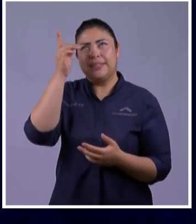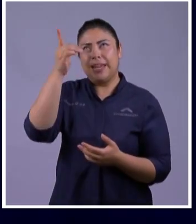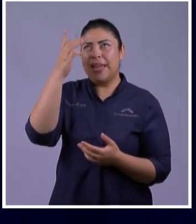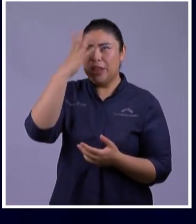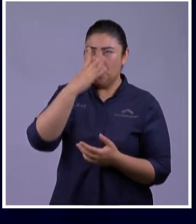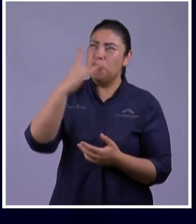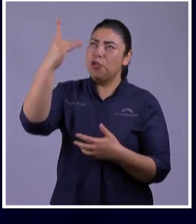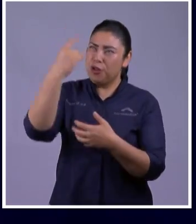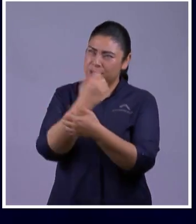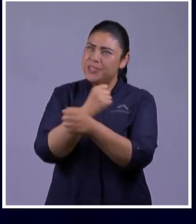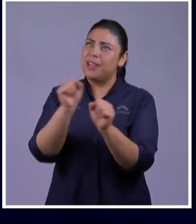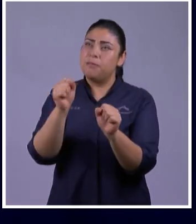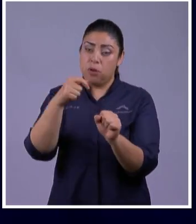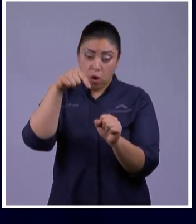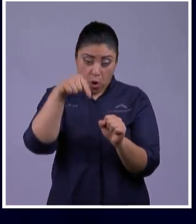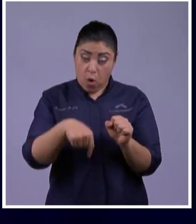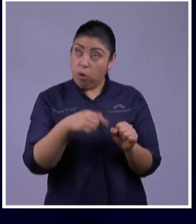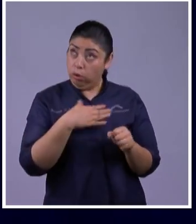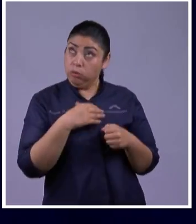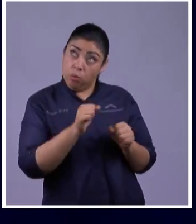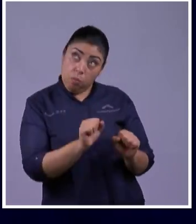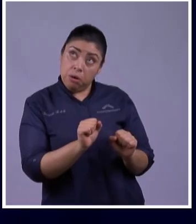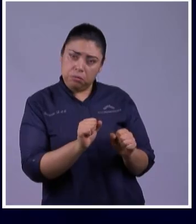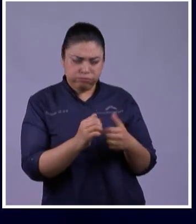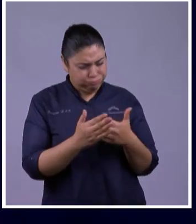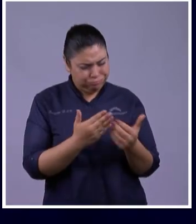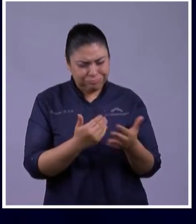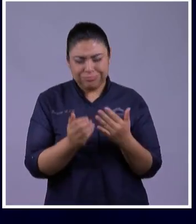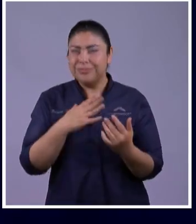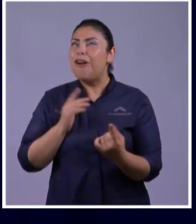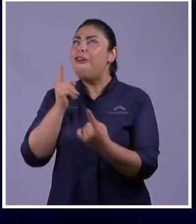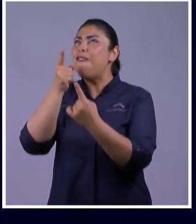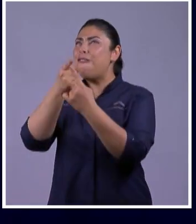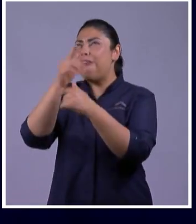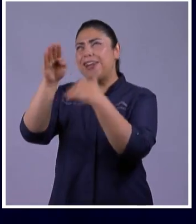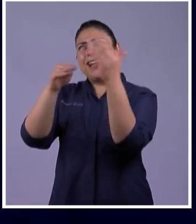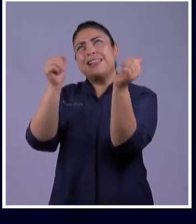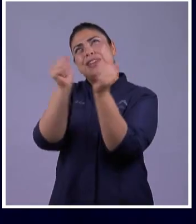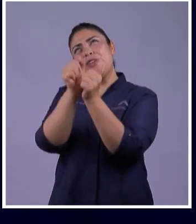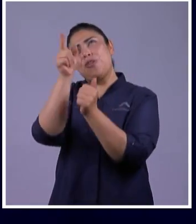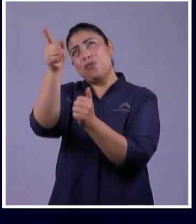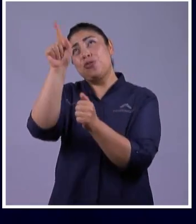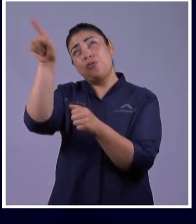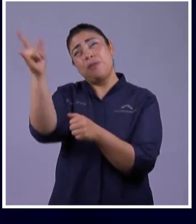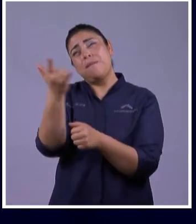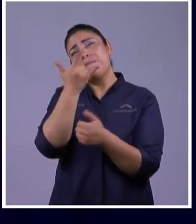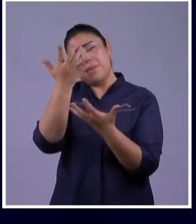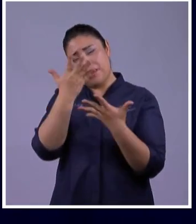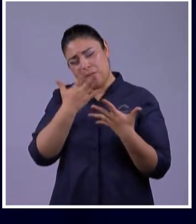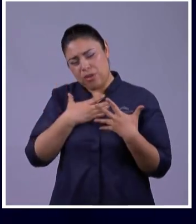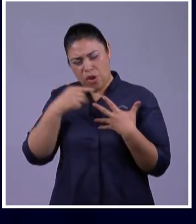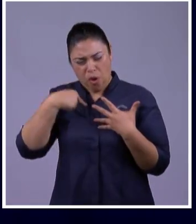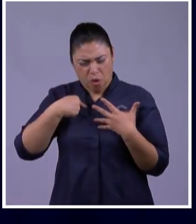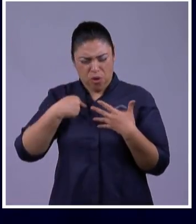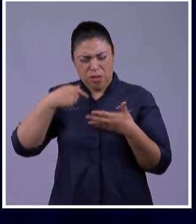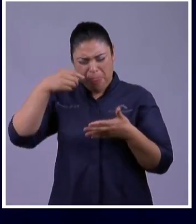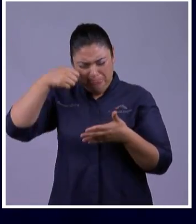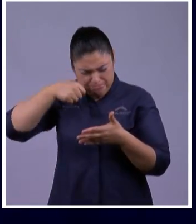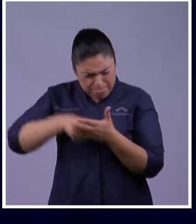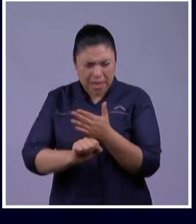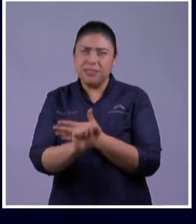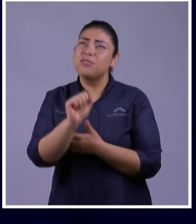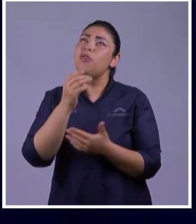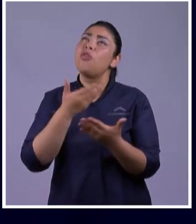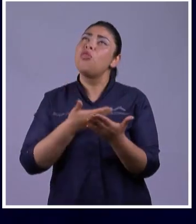Iré Contigo Porque Tú Me Perdonaste Y Me Has Salvado Gracias Jesús Hoy Nazco De Nuevo Soy Una Nueva